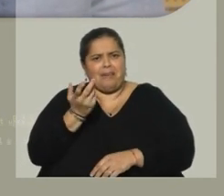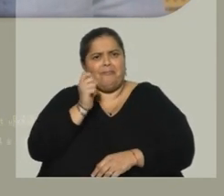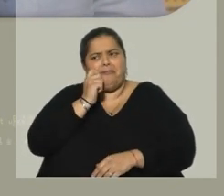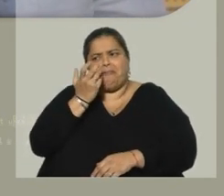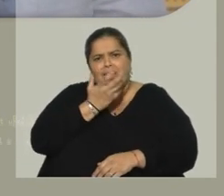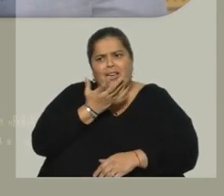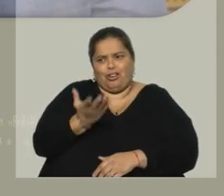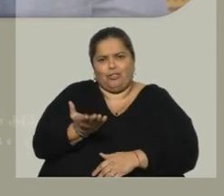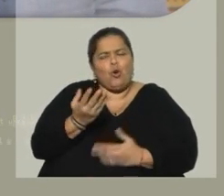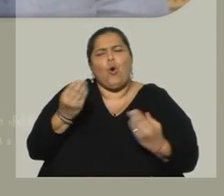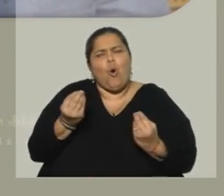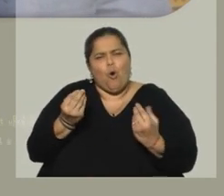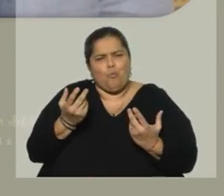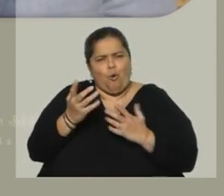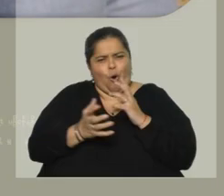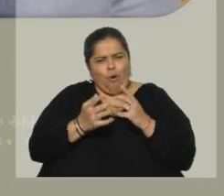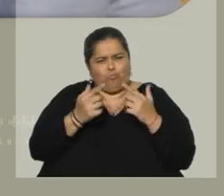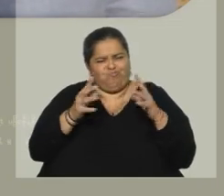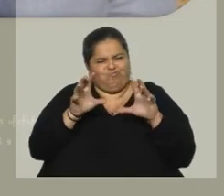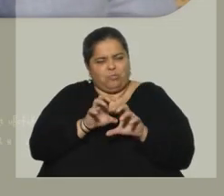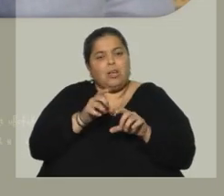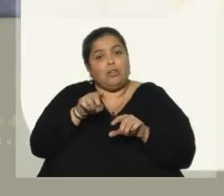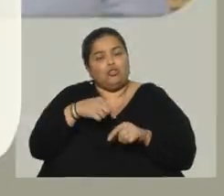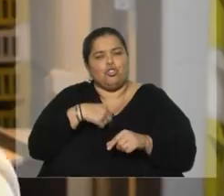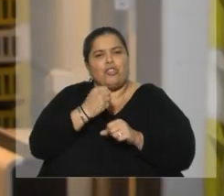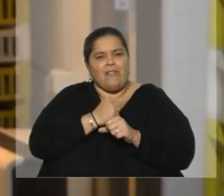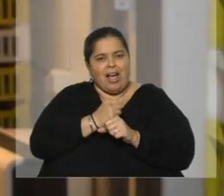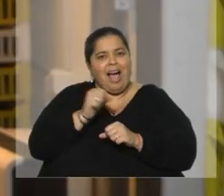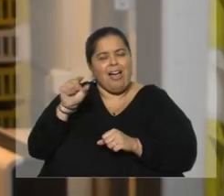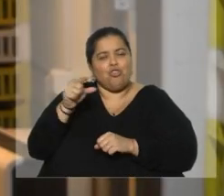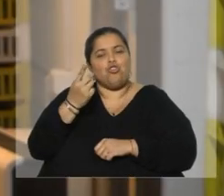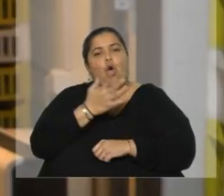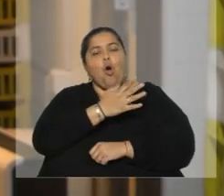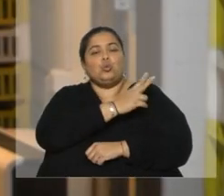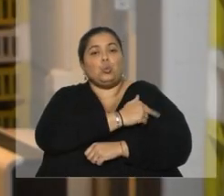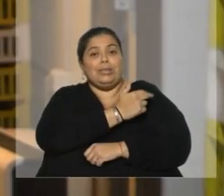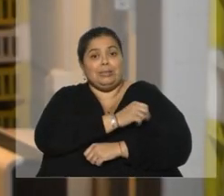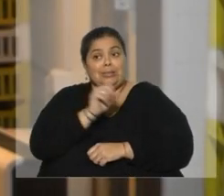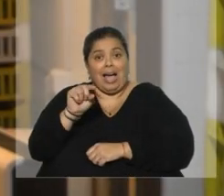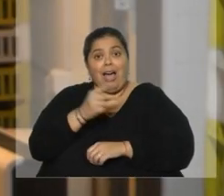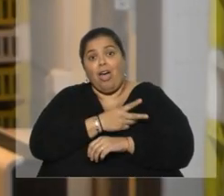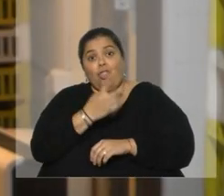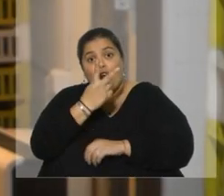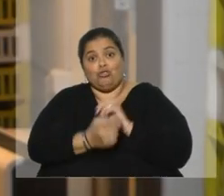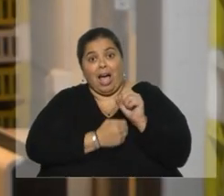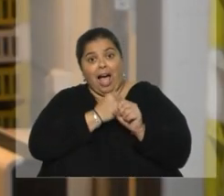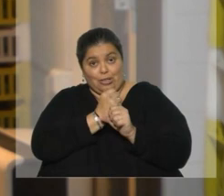bueno. Y en eso estuvimos trabajando en Suiza durante dos años, en empezar a construir nuevos procesos de